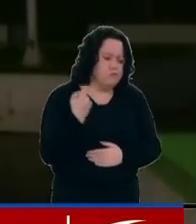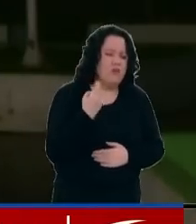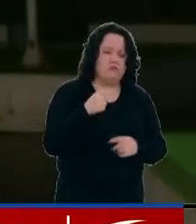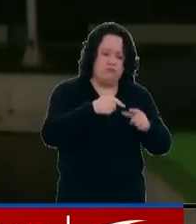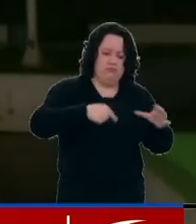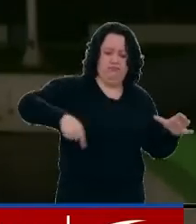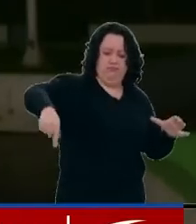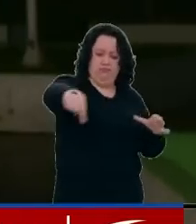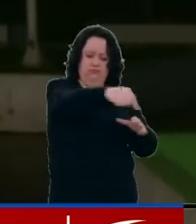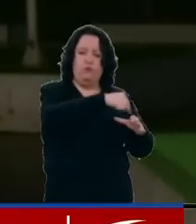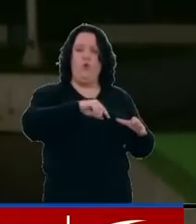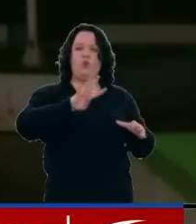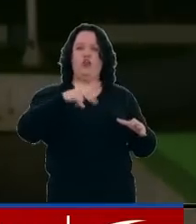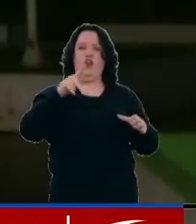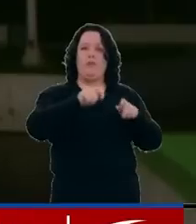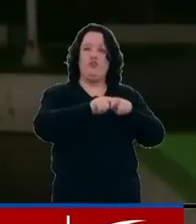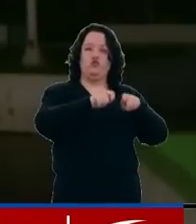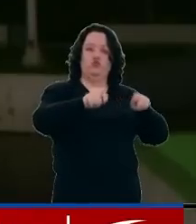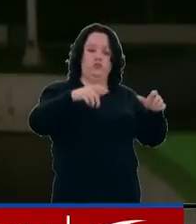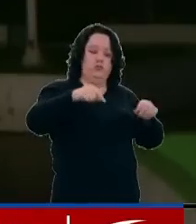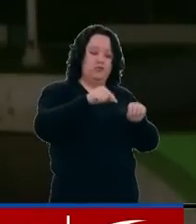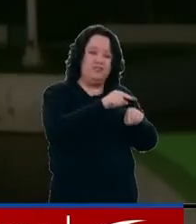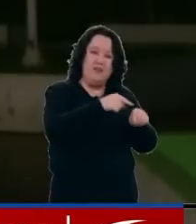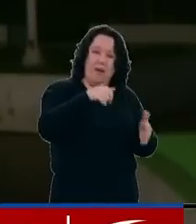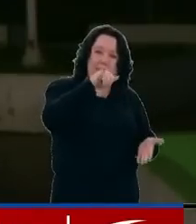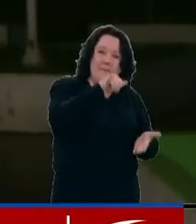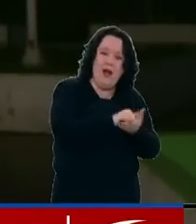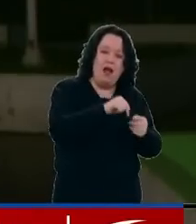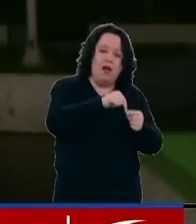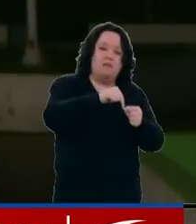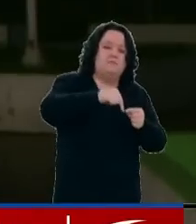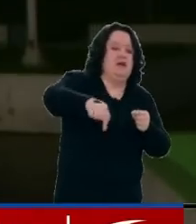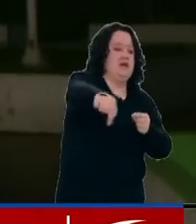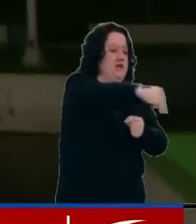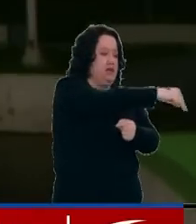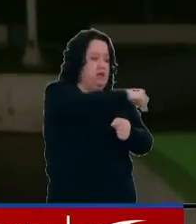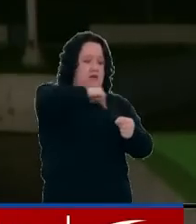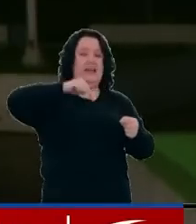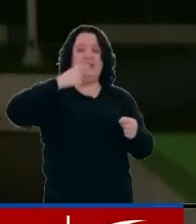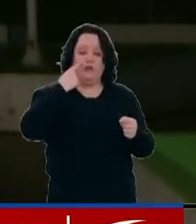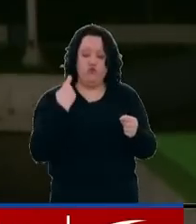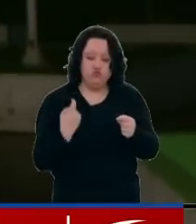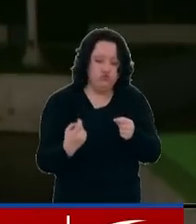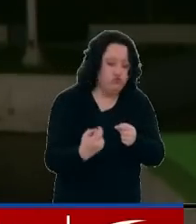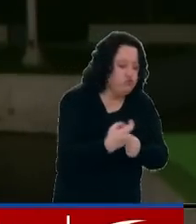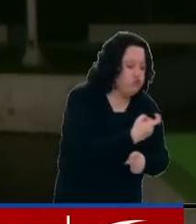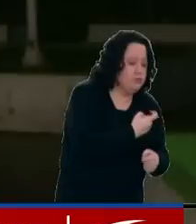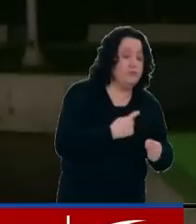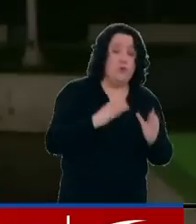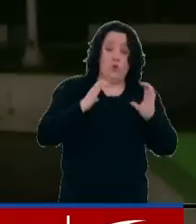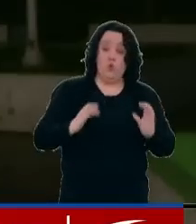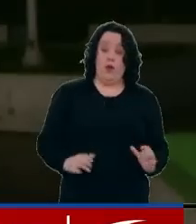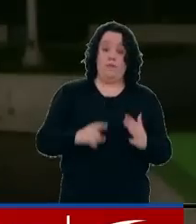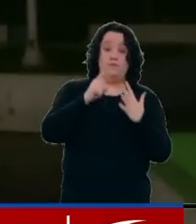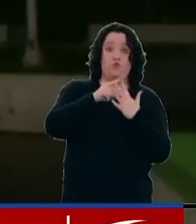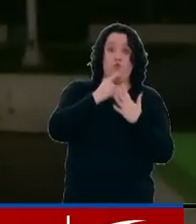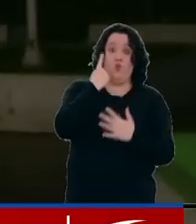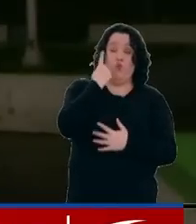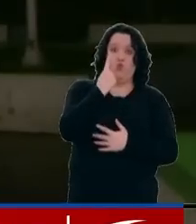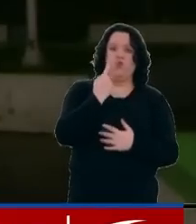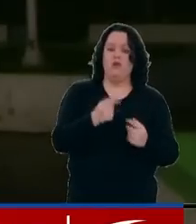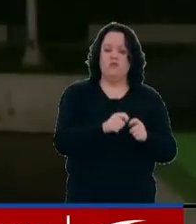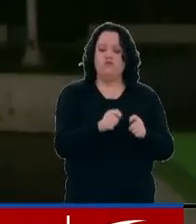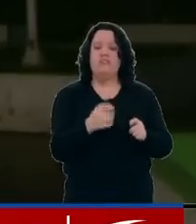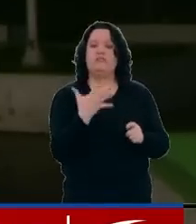de aproximadamente cuatro kilómetros del sitio donde se registró este siniestro aéreo. Uno de los cuerpos fue localizado a